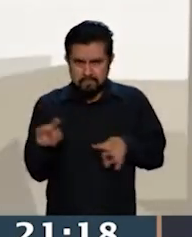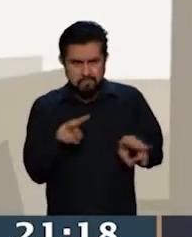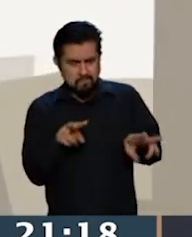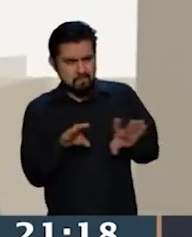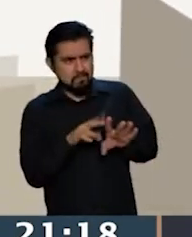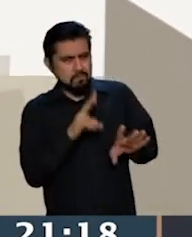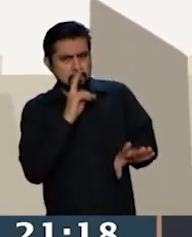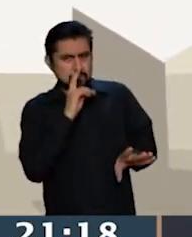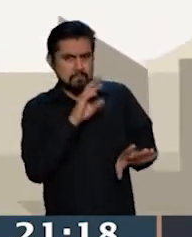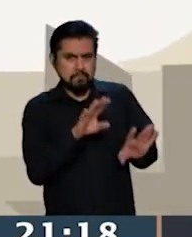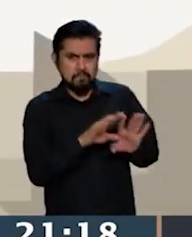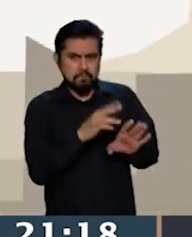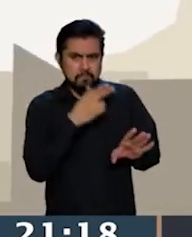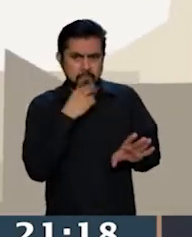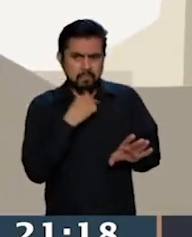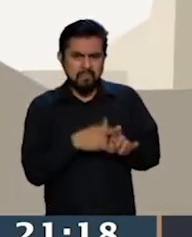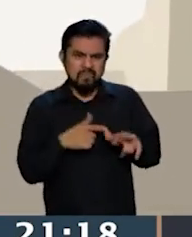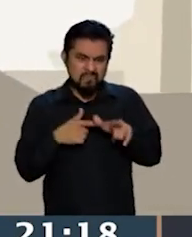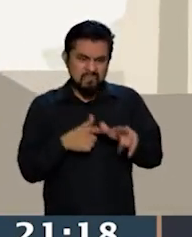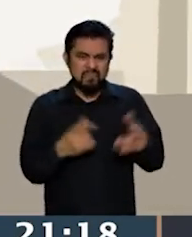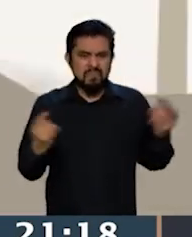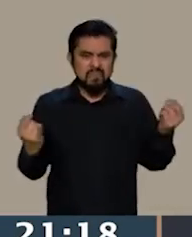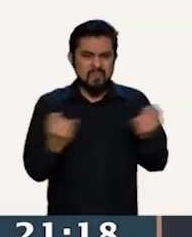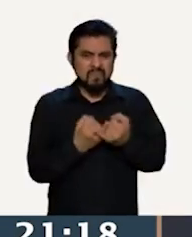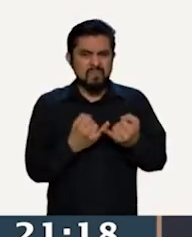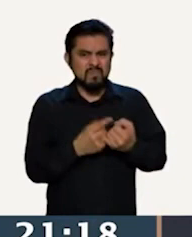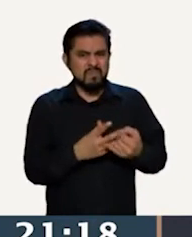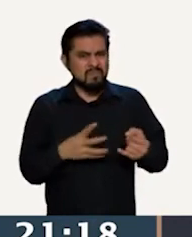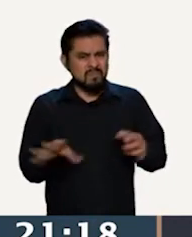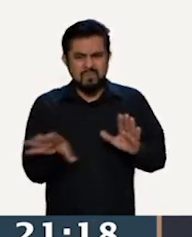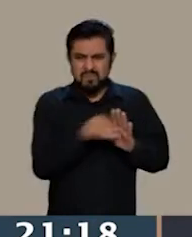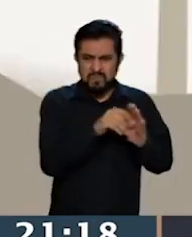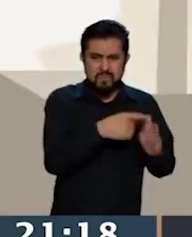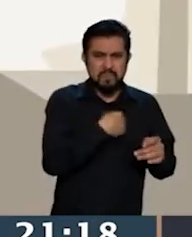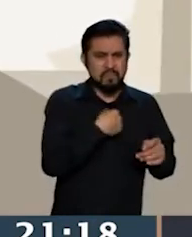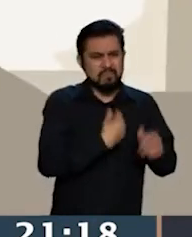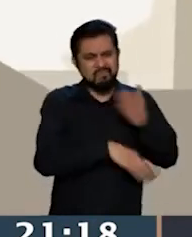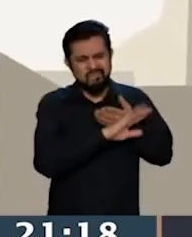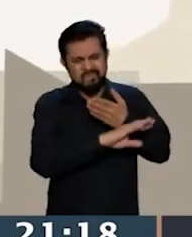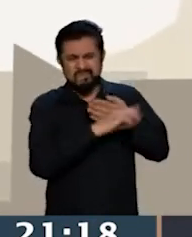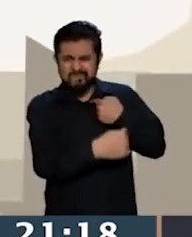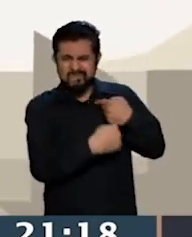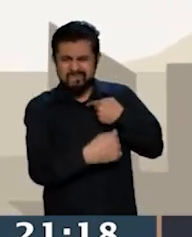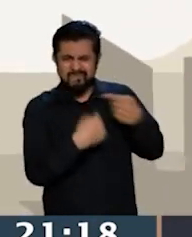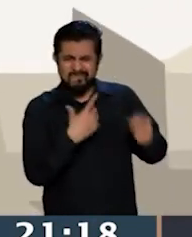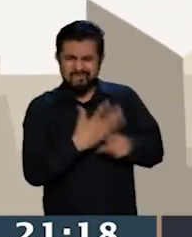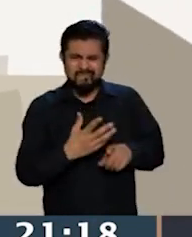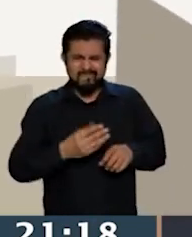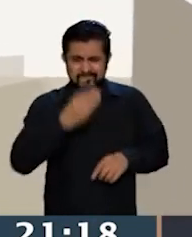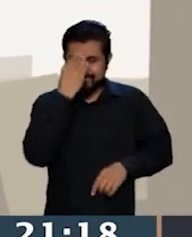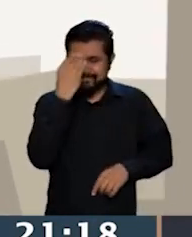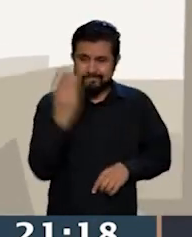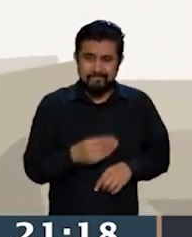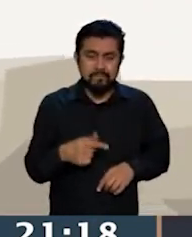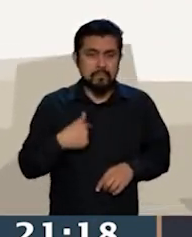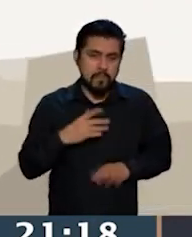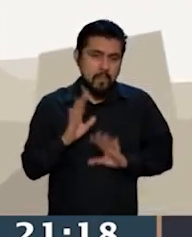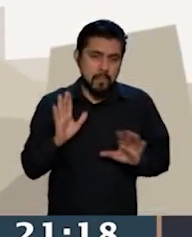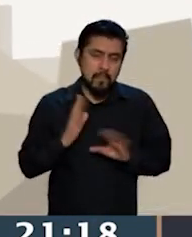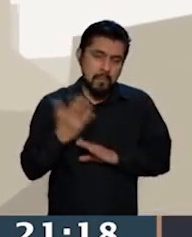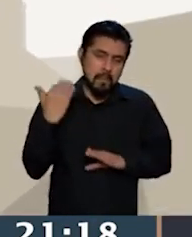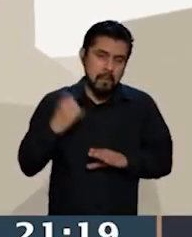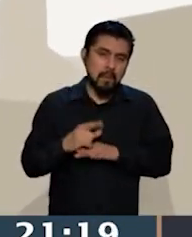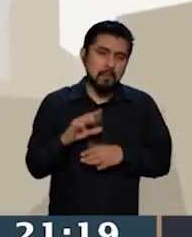sus seguidores continúen con esta violencia hacia mi físico. Creo yo que, lo he dicho hace un rato,